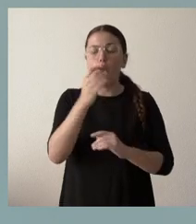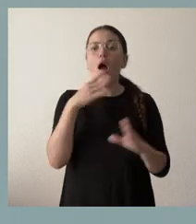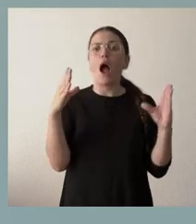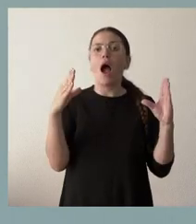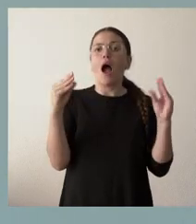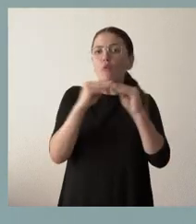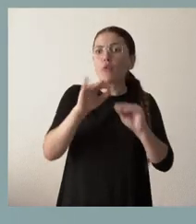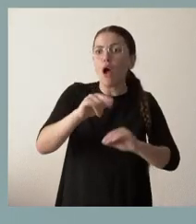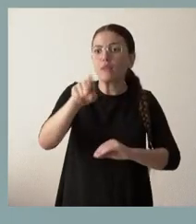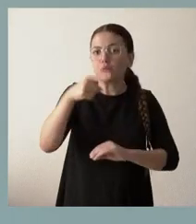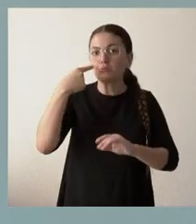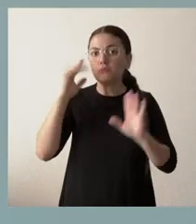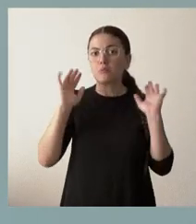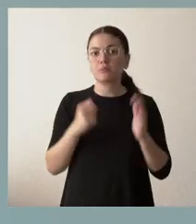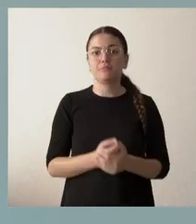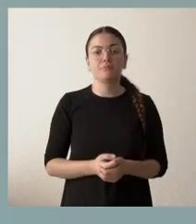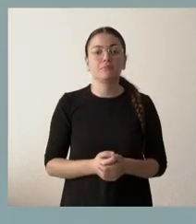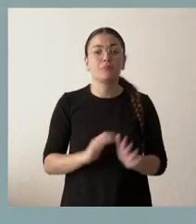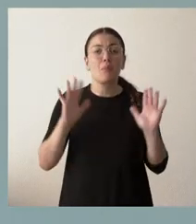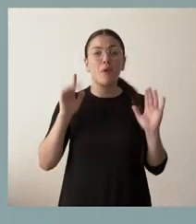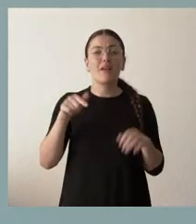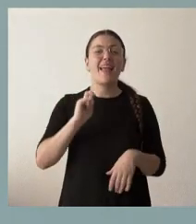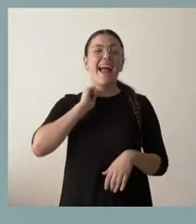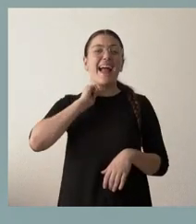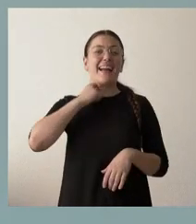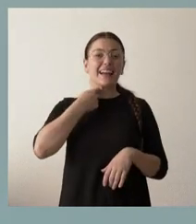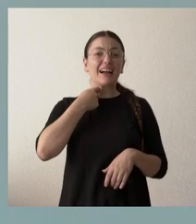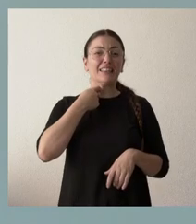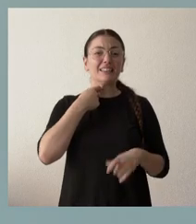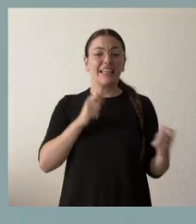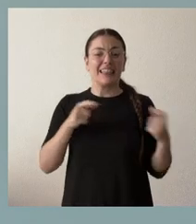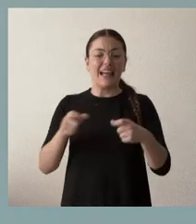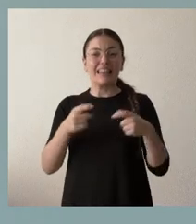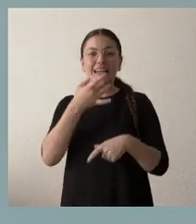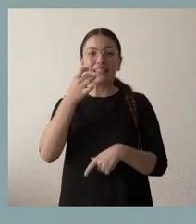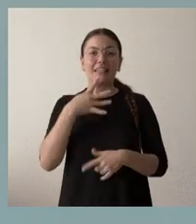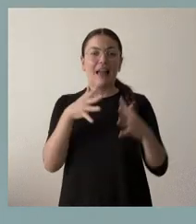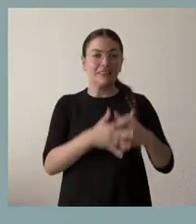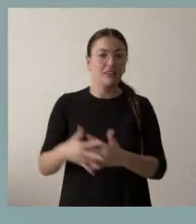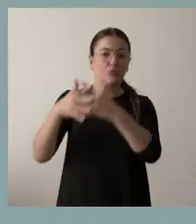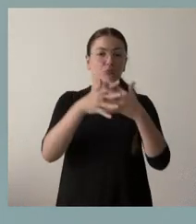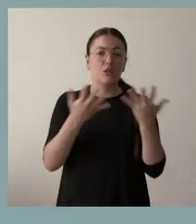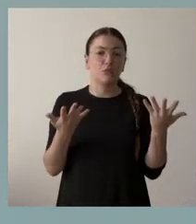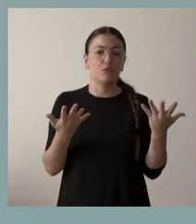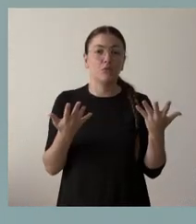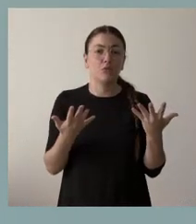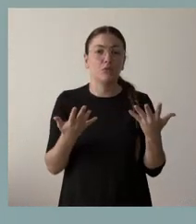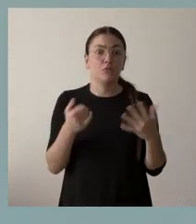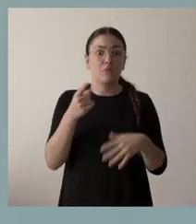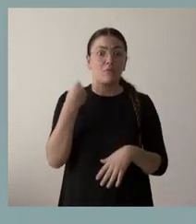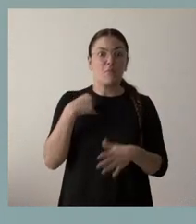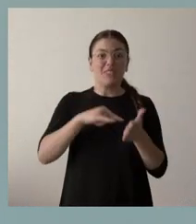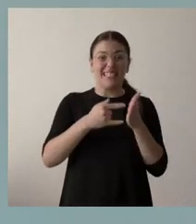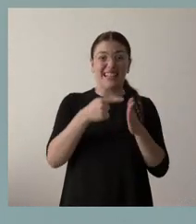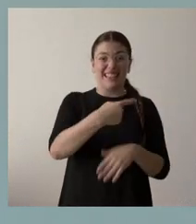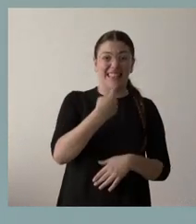Bueno, el mayor suministrador de España de gas en este momento es Estados Unidos y lo hace a través de la técnica que usted comenta. Es una cuestión